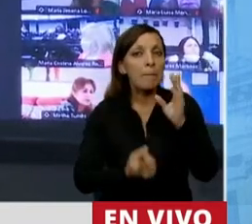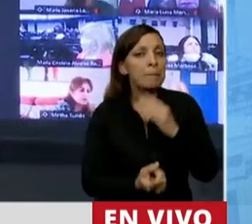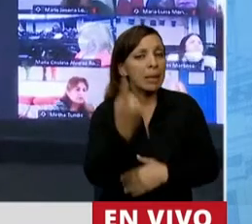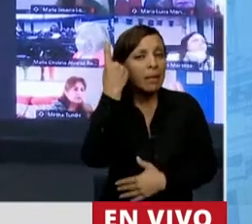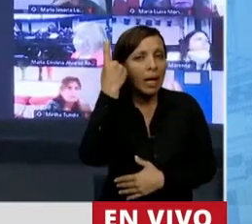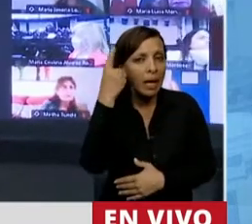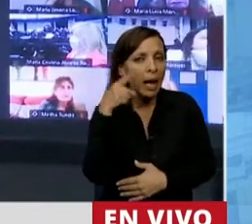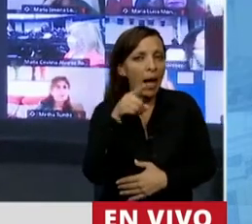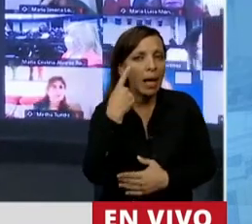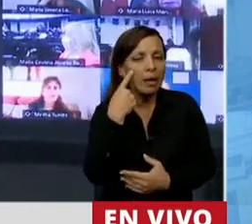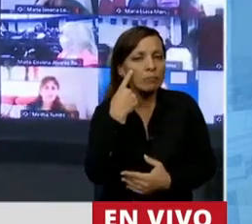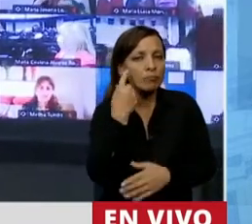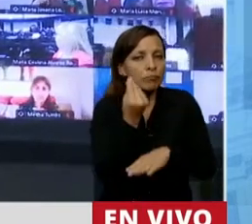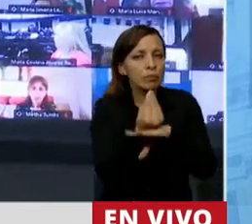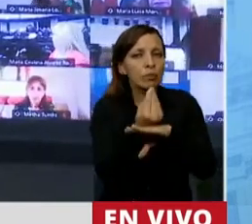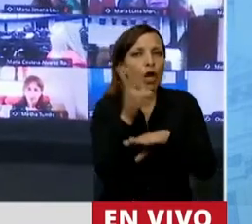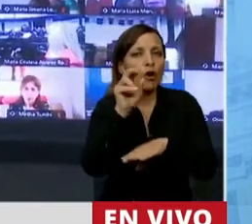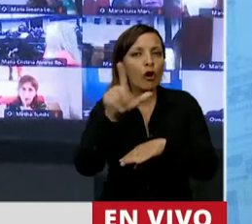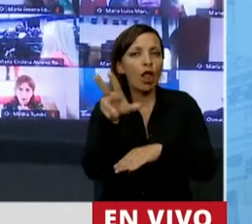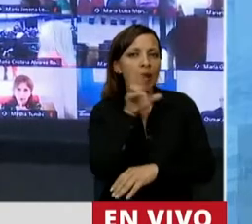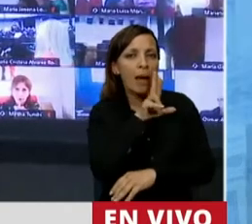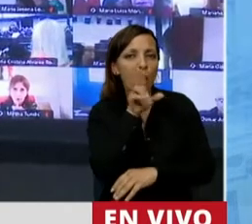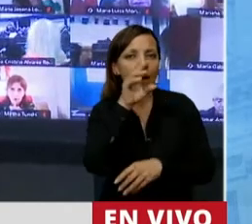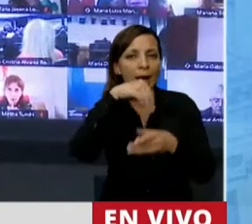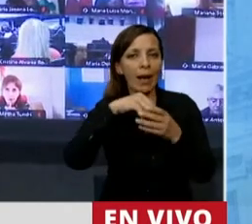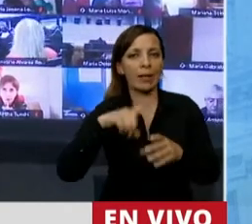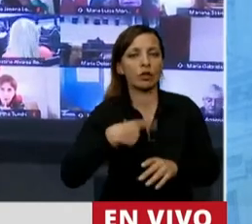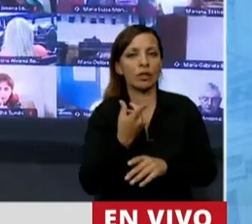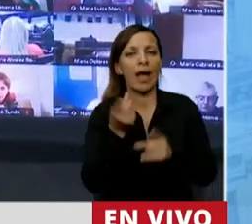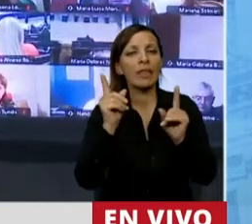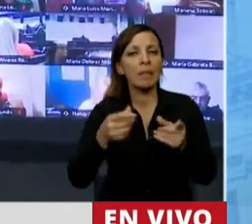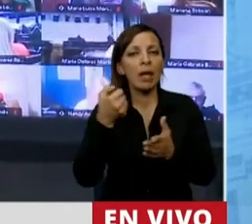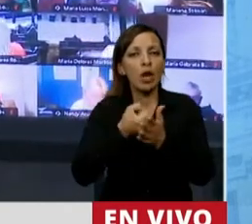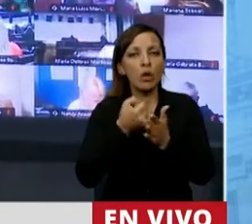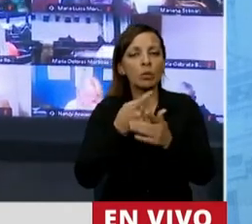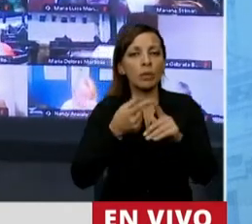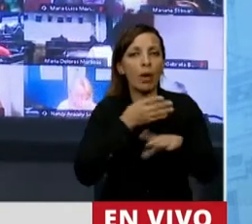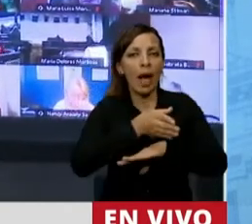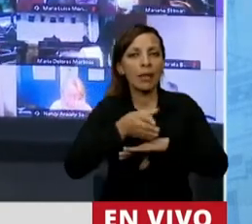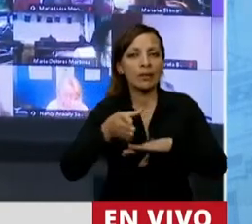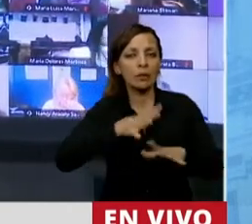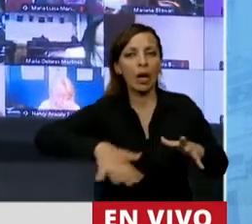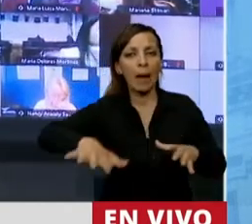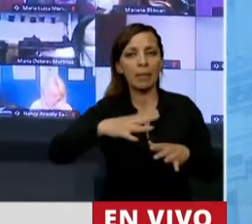destacar el rol de la mujer en la sociedad y en la lucha por el acceso a un ambiente sano.